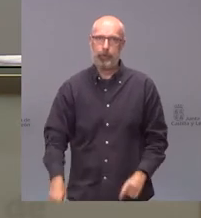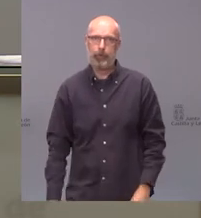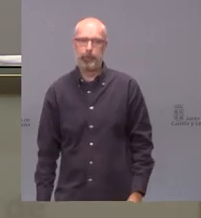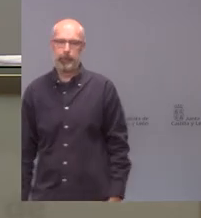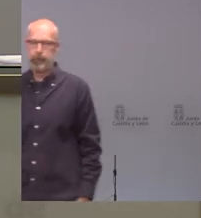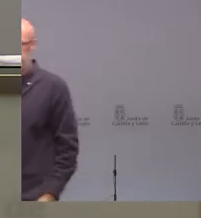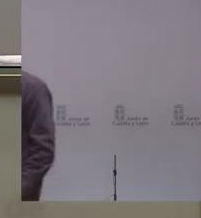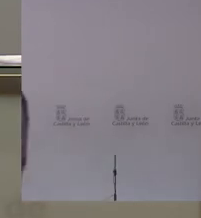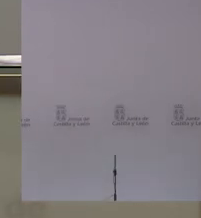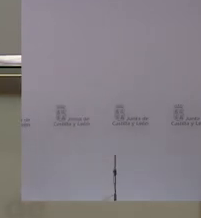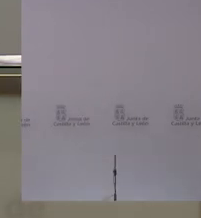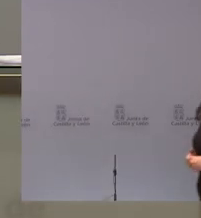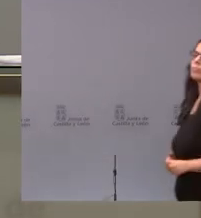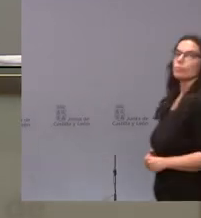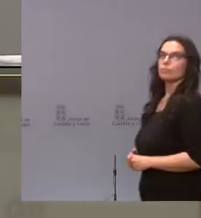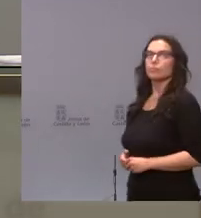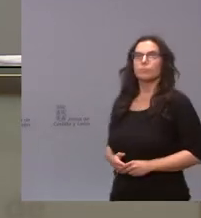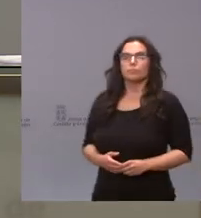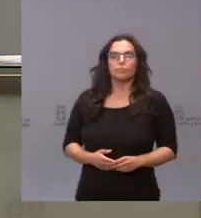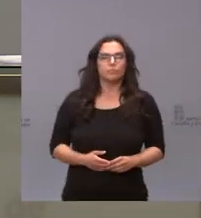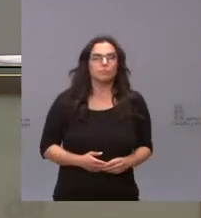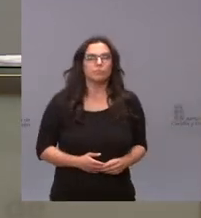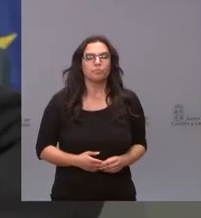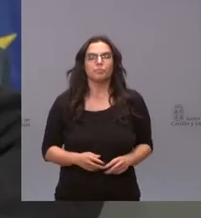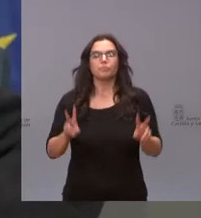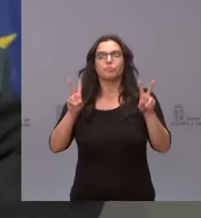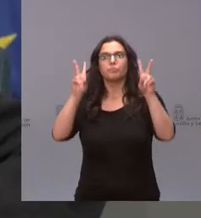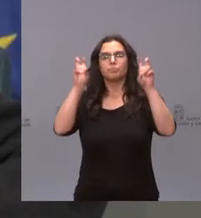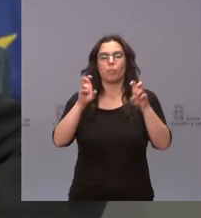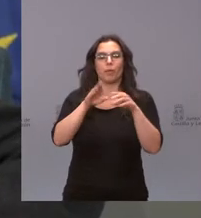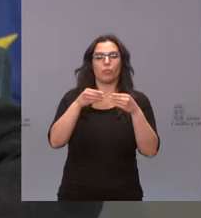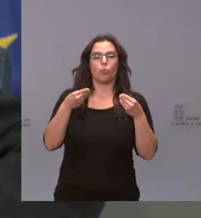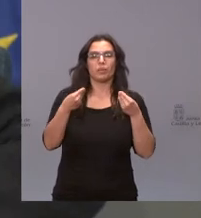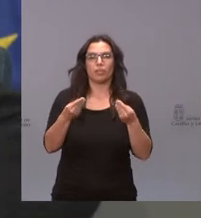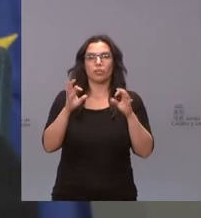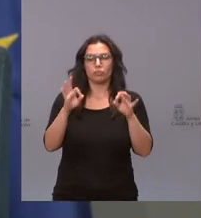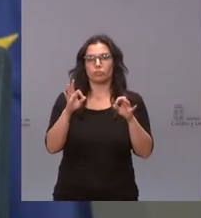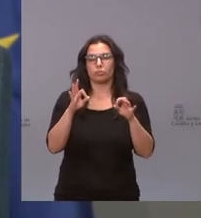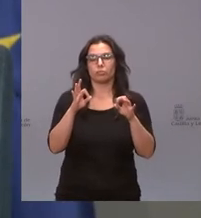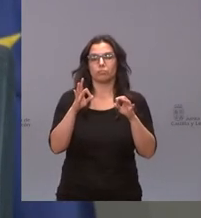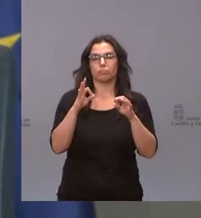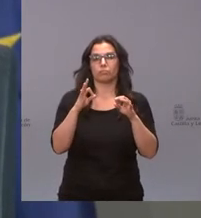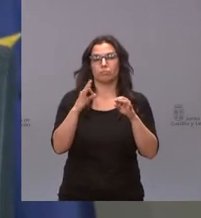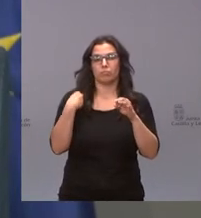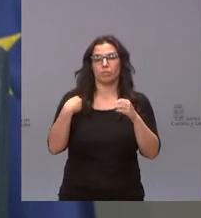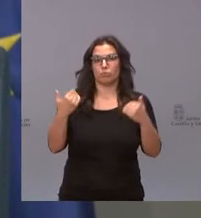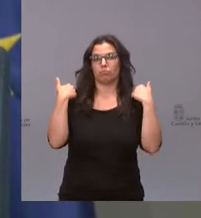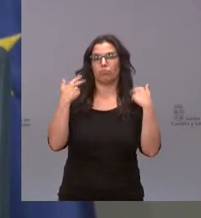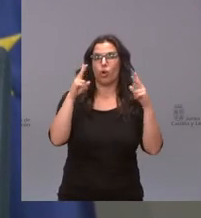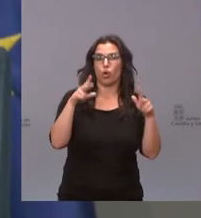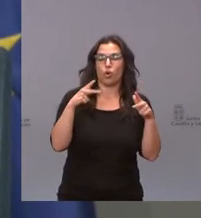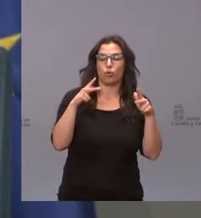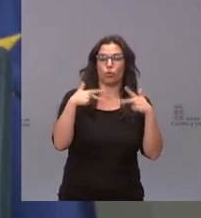sobre el asunto del documento de la asociación de hostelería se ha recibido y será